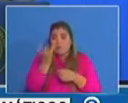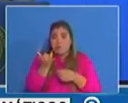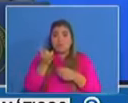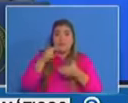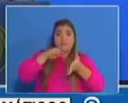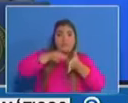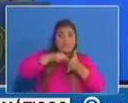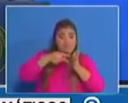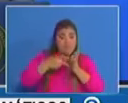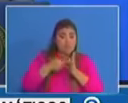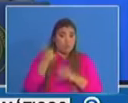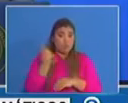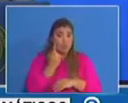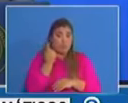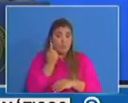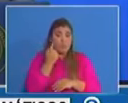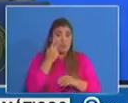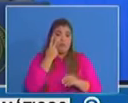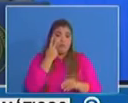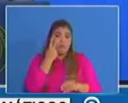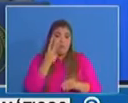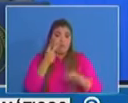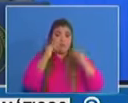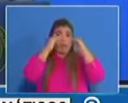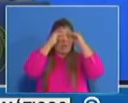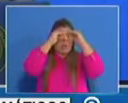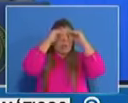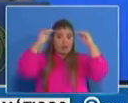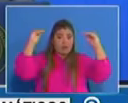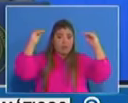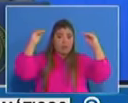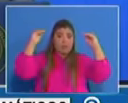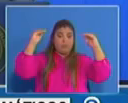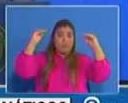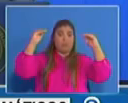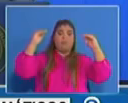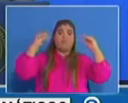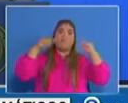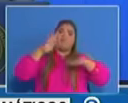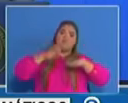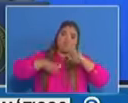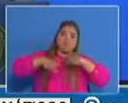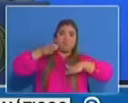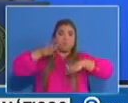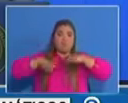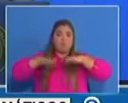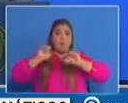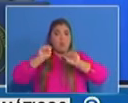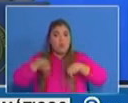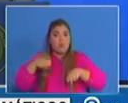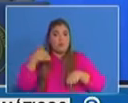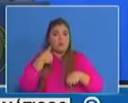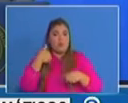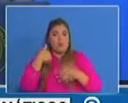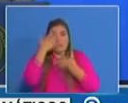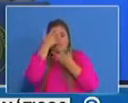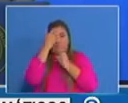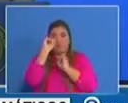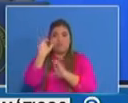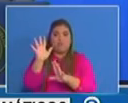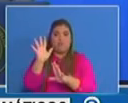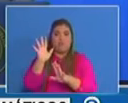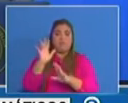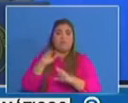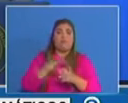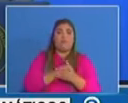solamente estos que vemos en la parte superior los que eventualmente pueden producir un contagio y son los